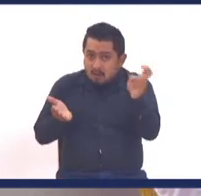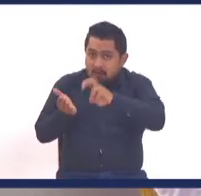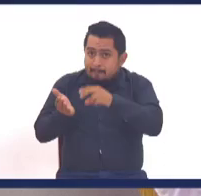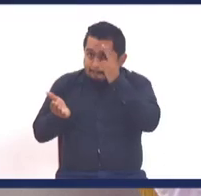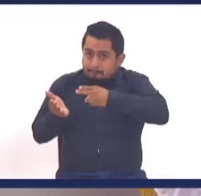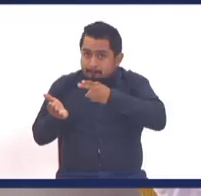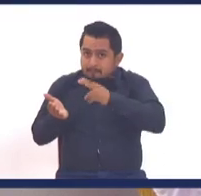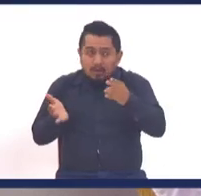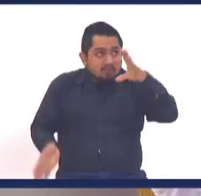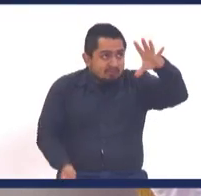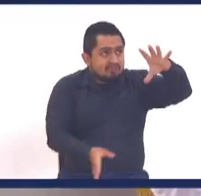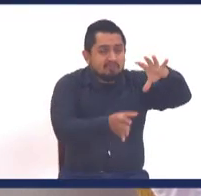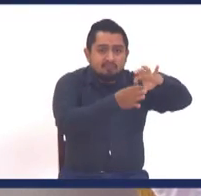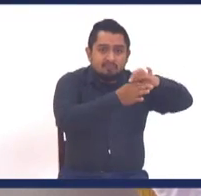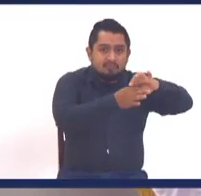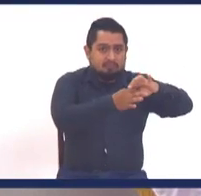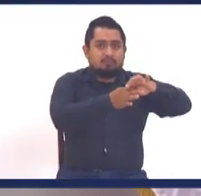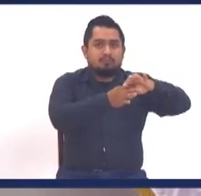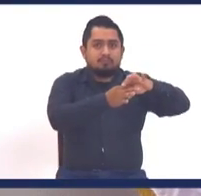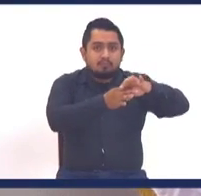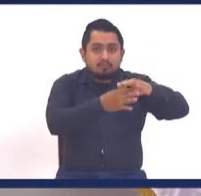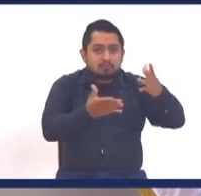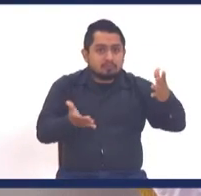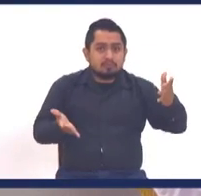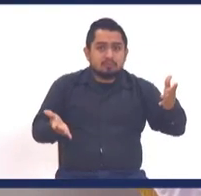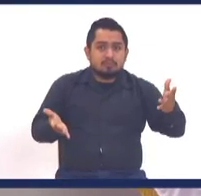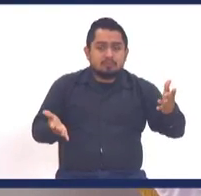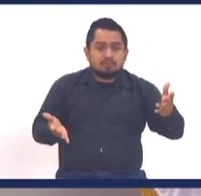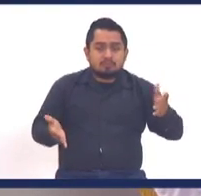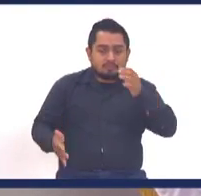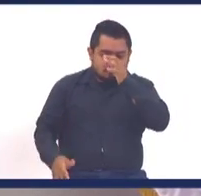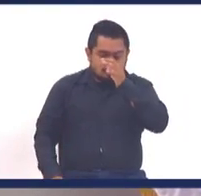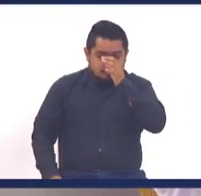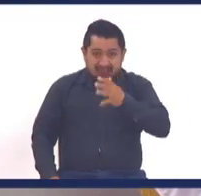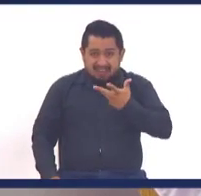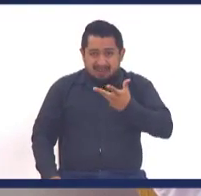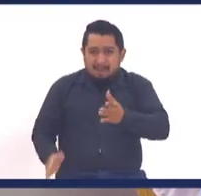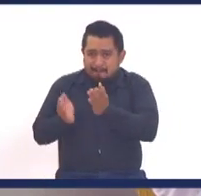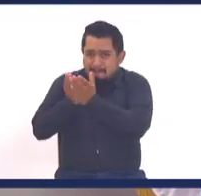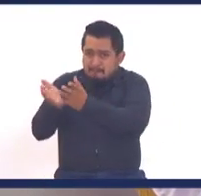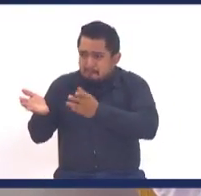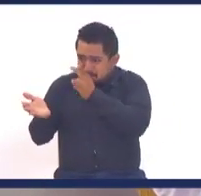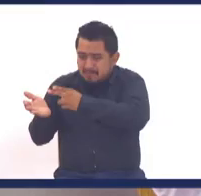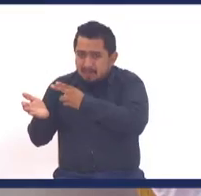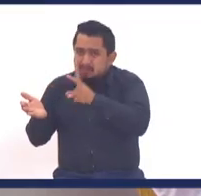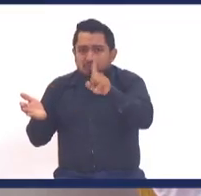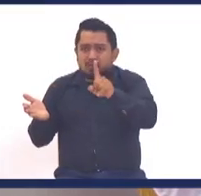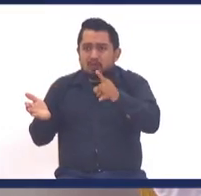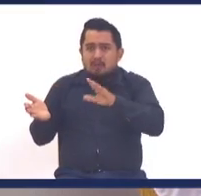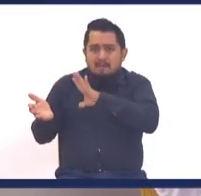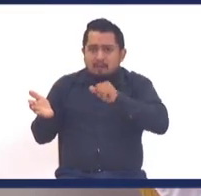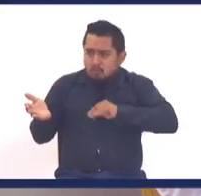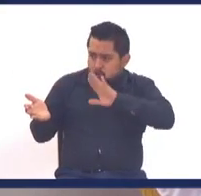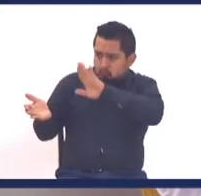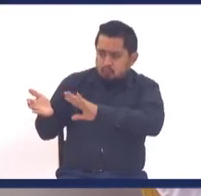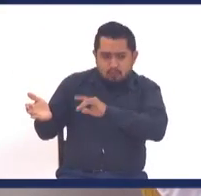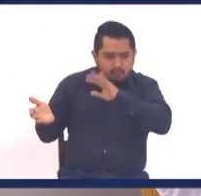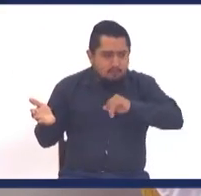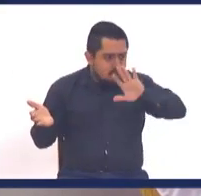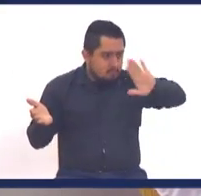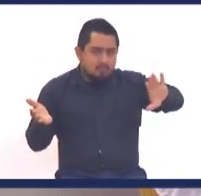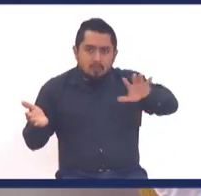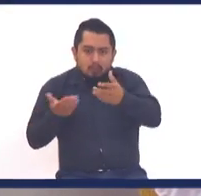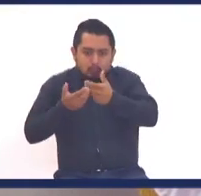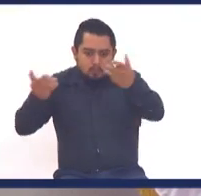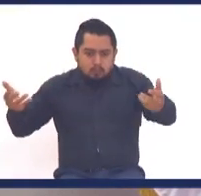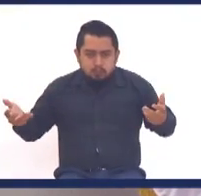en la misma tormenta. ¿Alguien entendió lo que dije? No, no estamos en la misma barca. La barca de tu familia es una y la barca de mi familia es